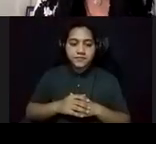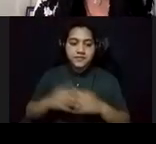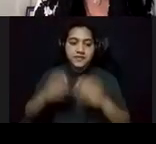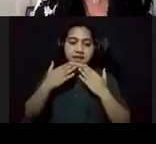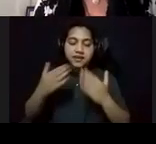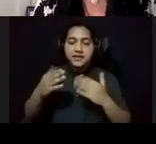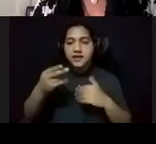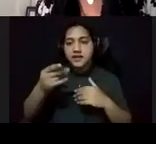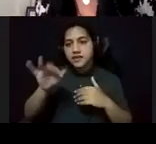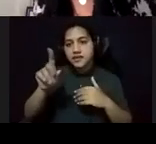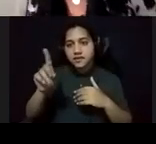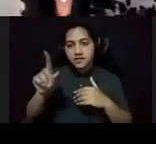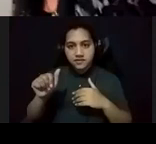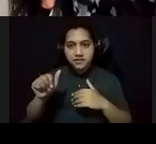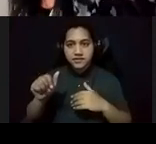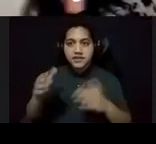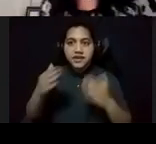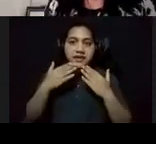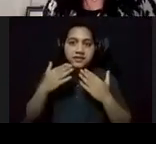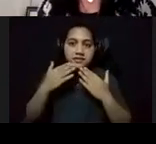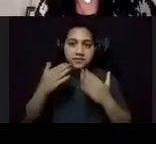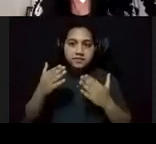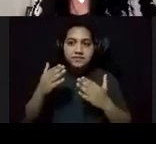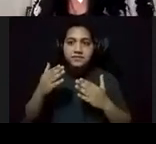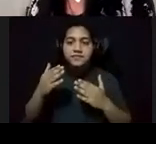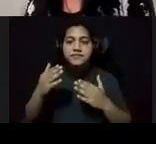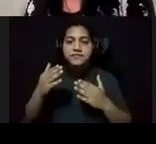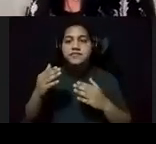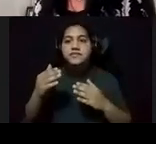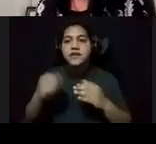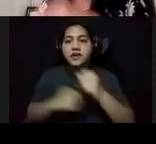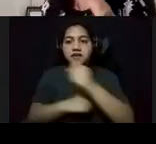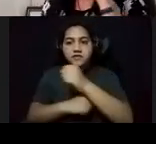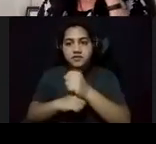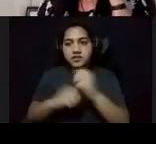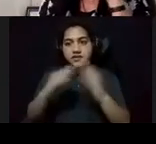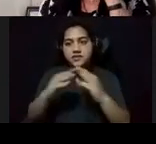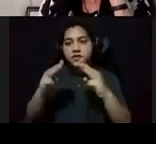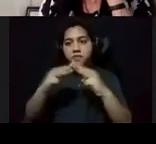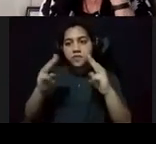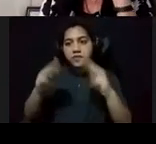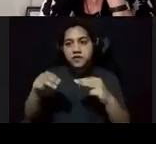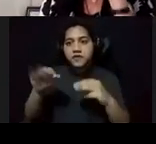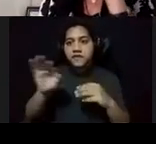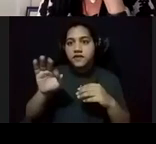Hilda y muchas gracias también a la Fundación Casa Museo Feliza de Rincón